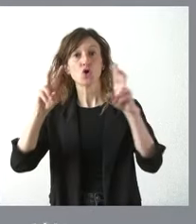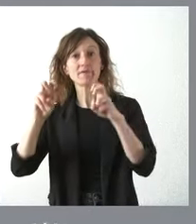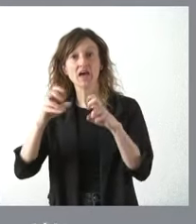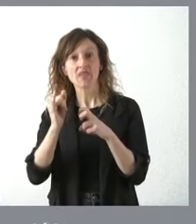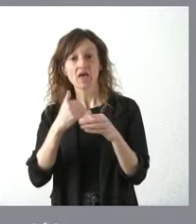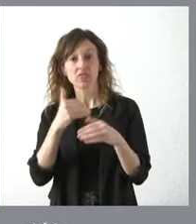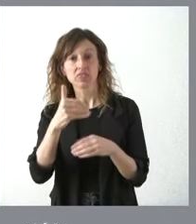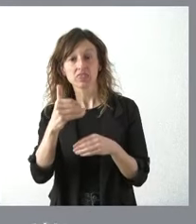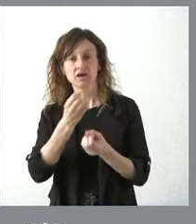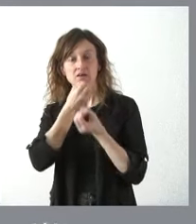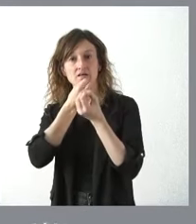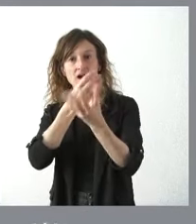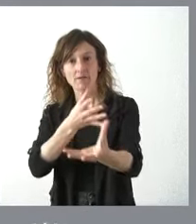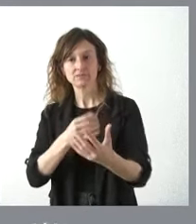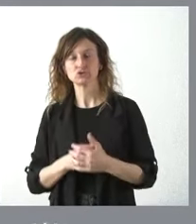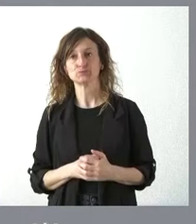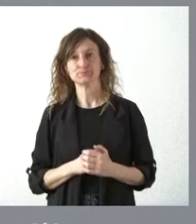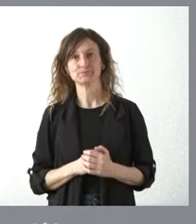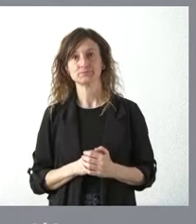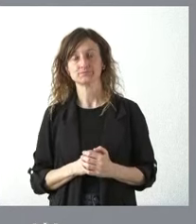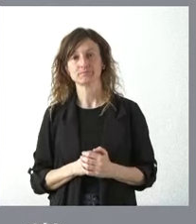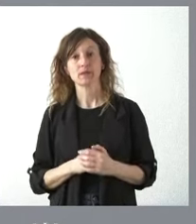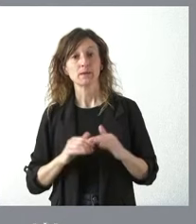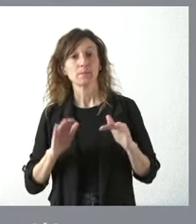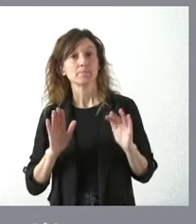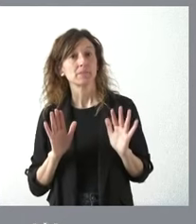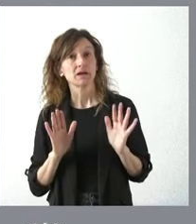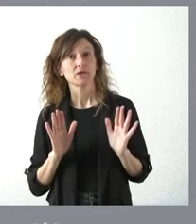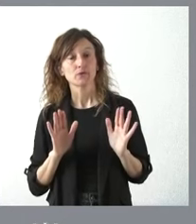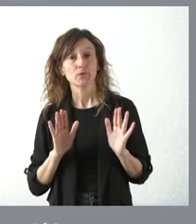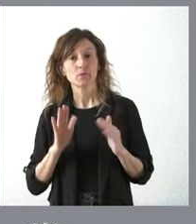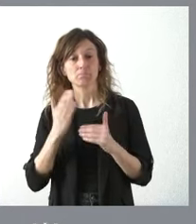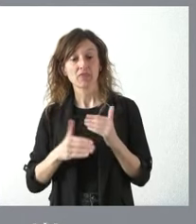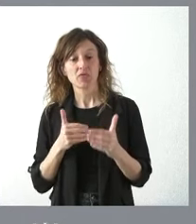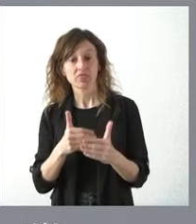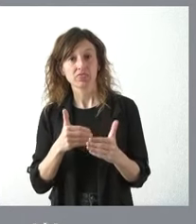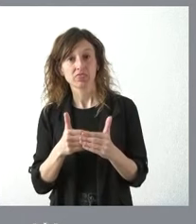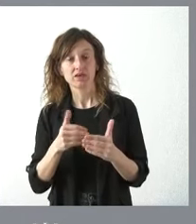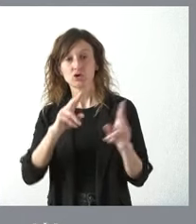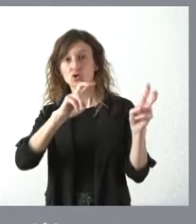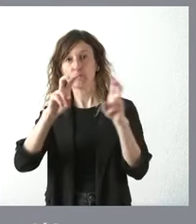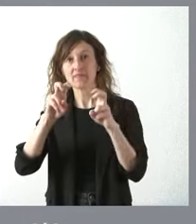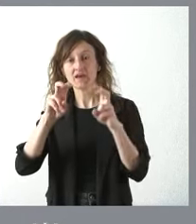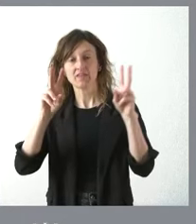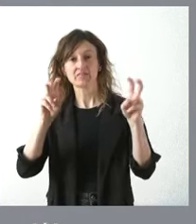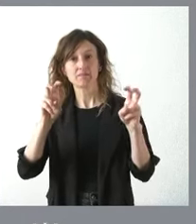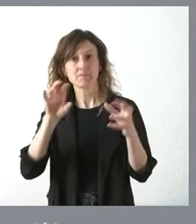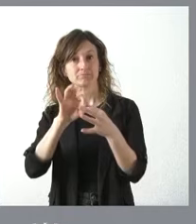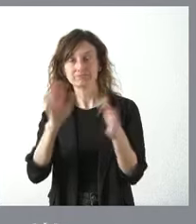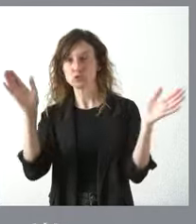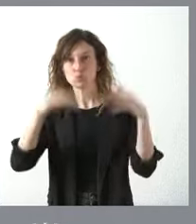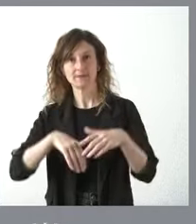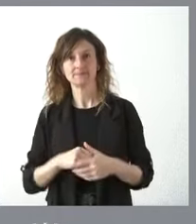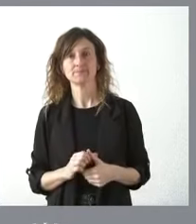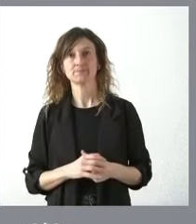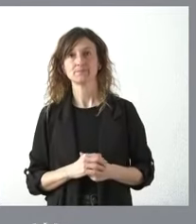informaríamos cuando se produjera pero en el plazo inmediato y a la vista no hay ninguna novedad prevista en torno al asunto que usted plantea